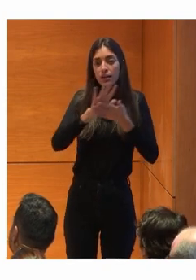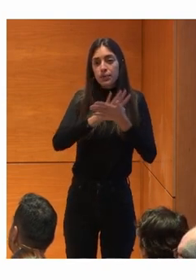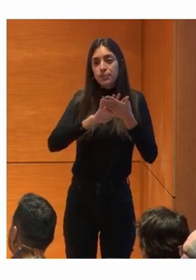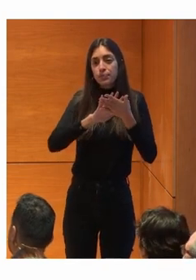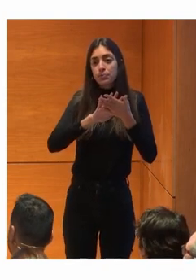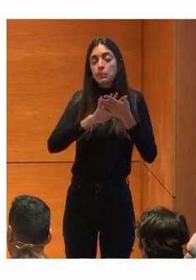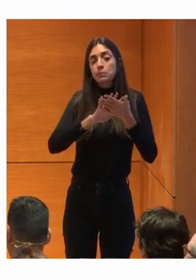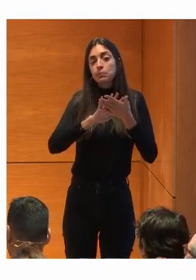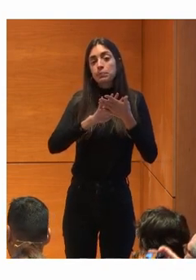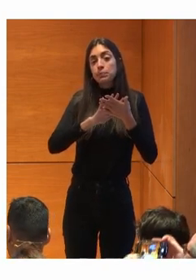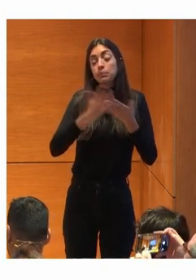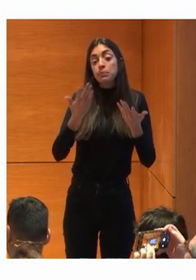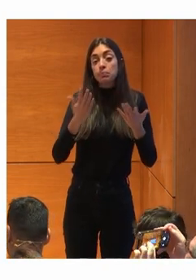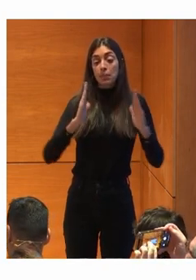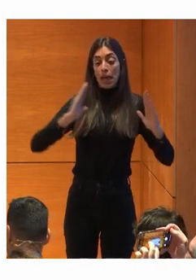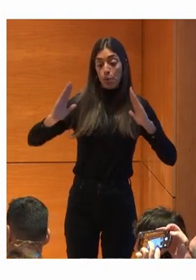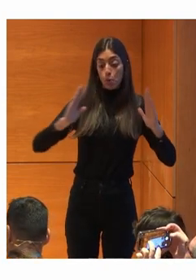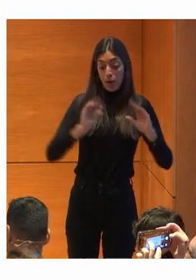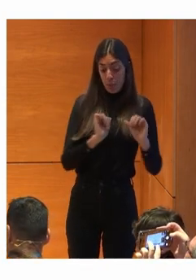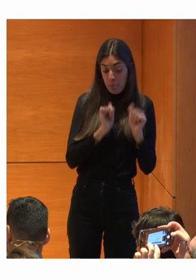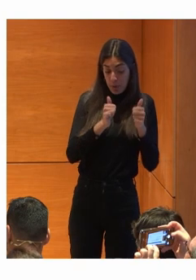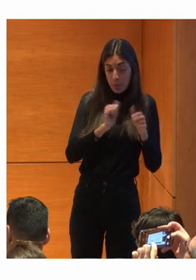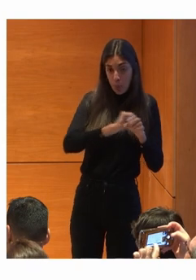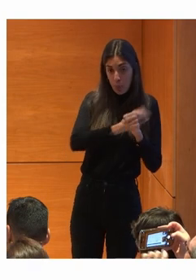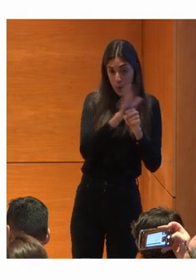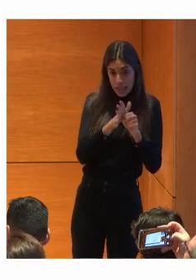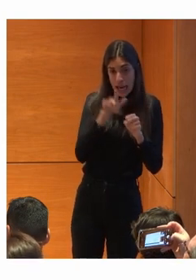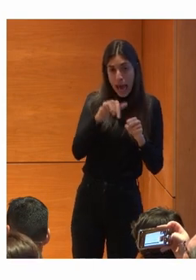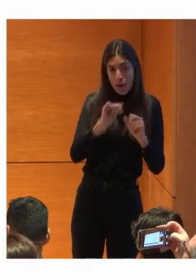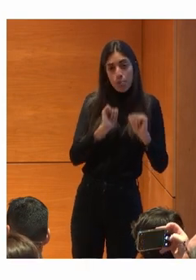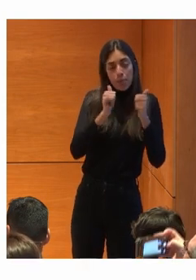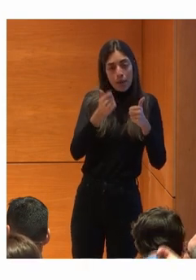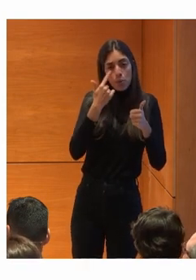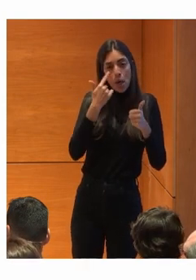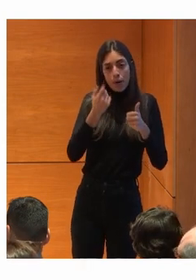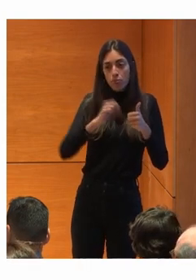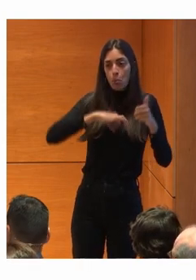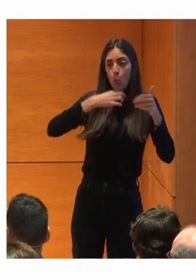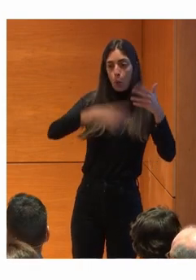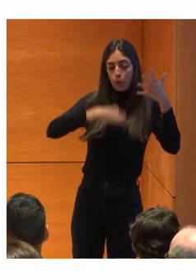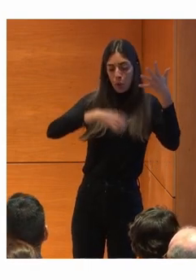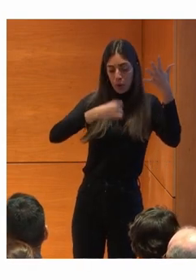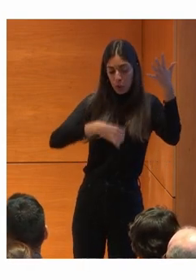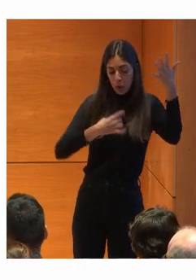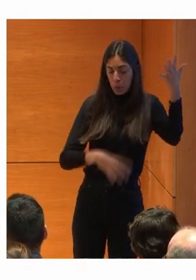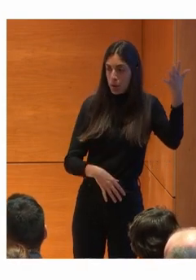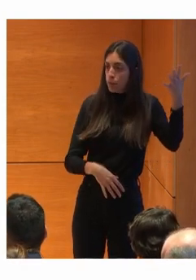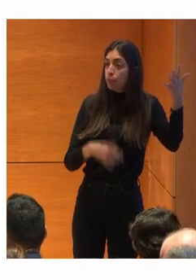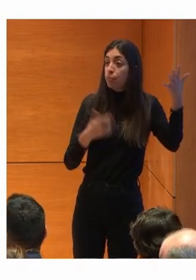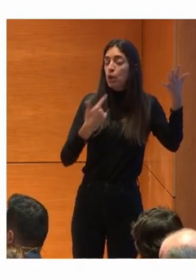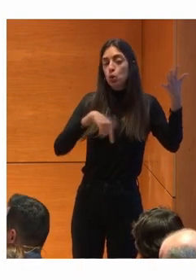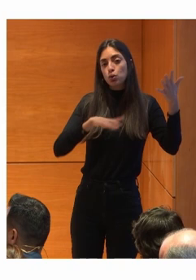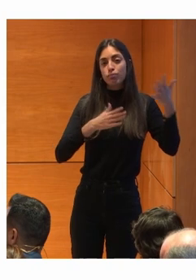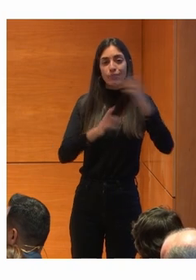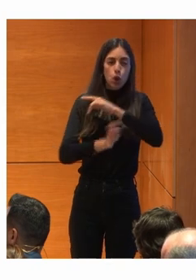Los comienzos De la pandemia Y ahí ya empezamos A ver Las posibilidades Que ofrecía No nos quisimos Hacer trampas En el